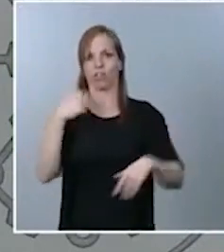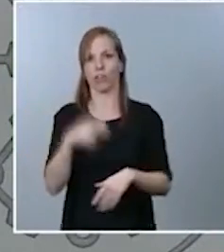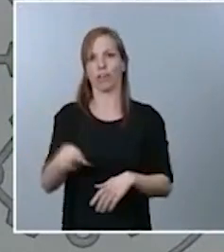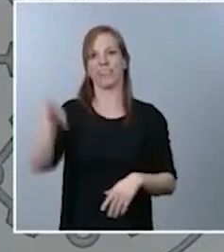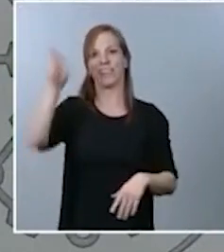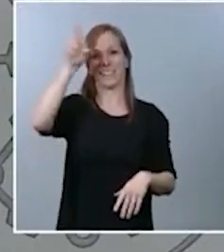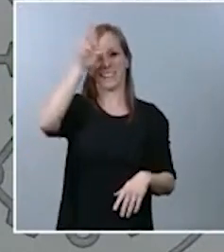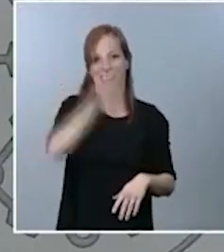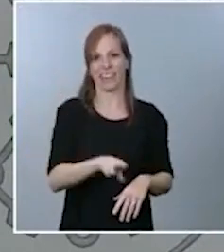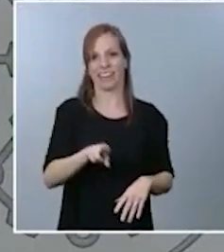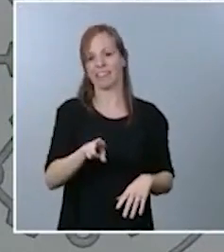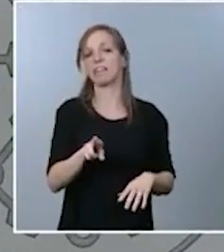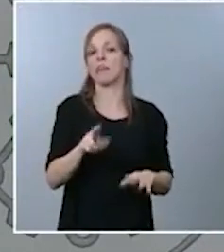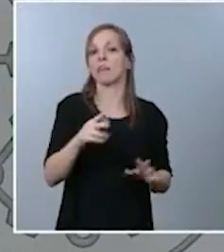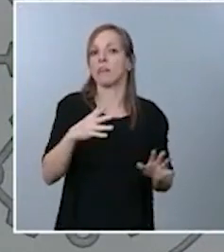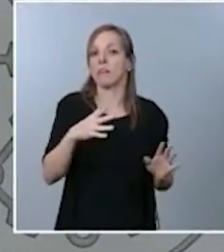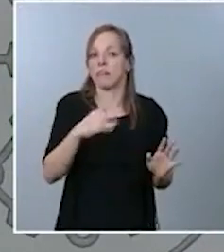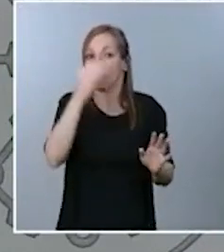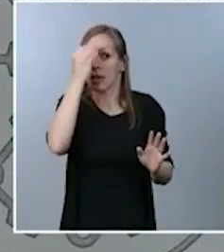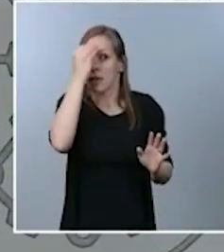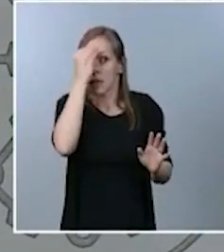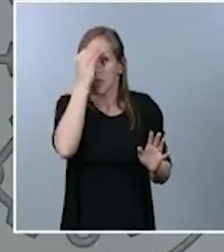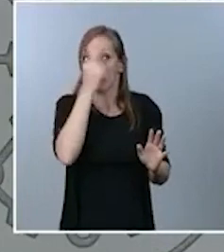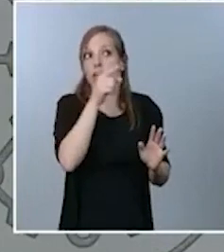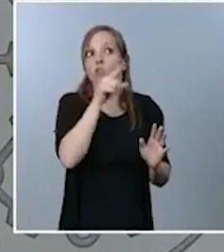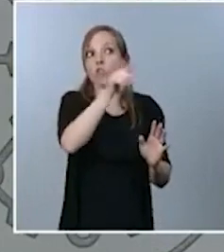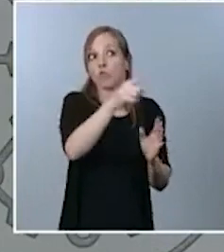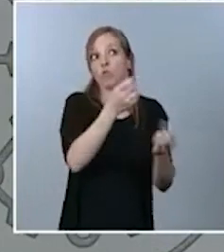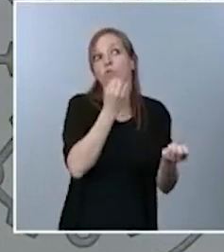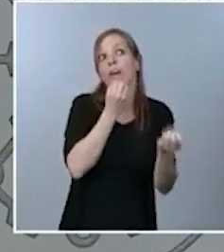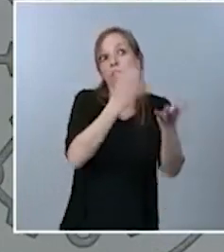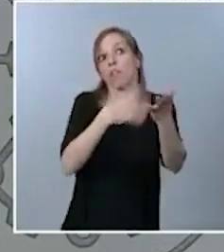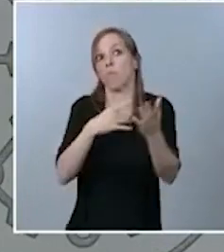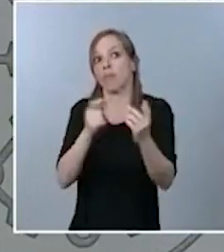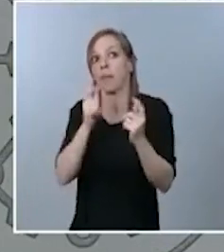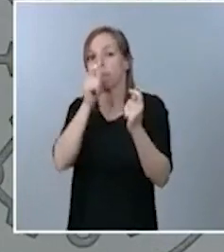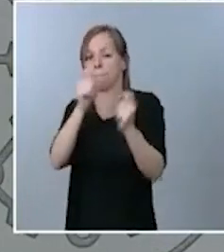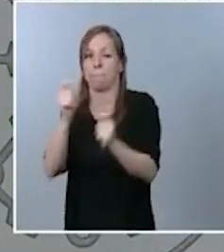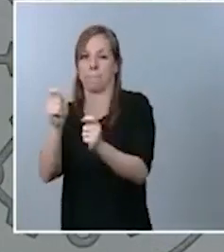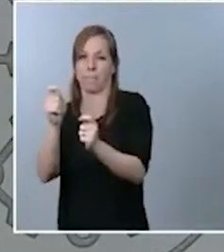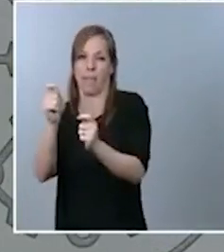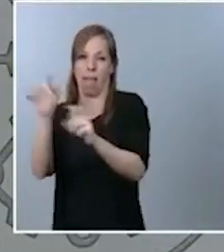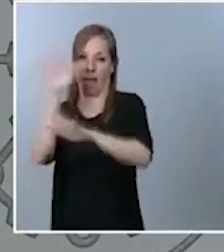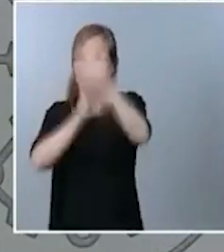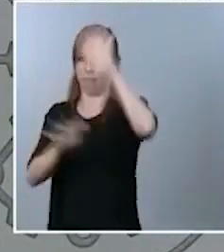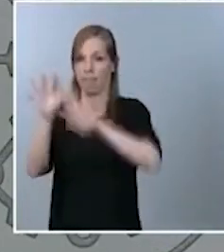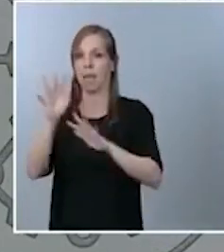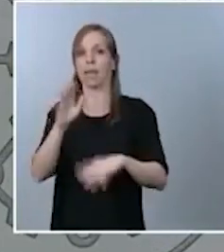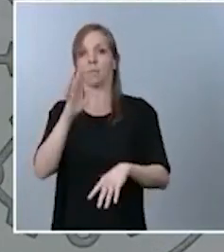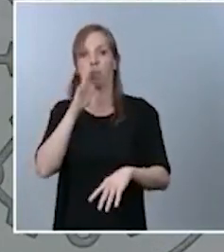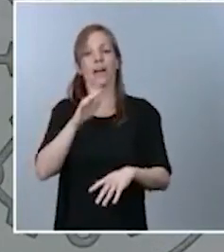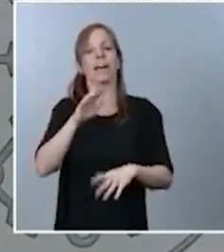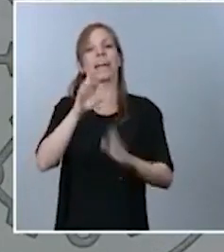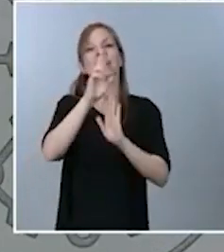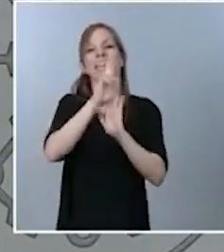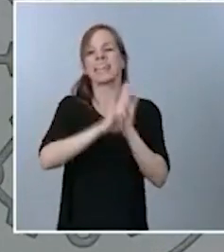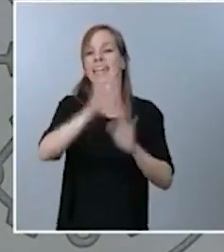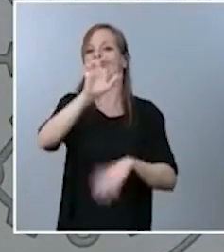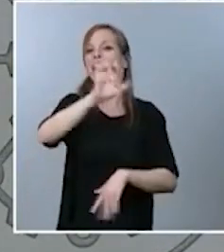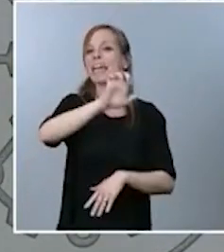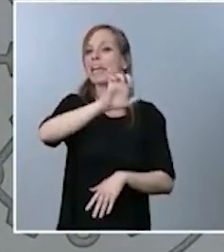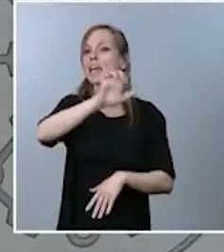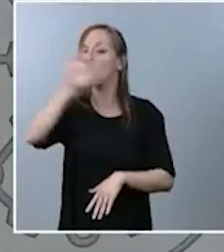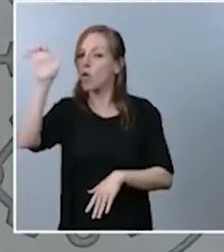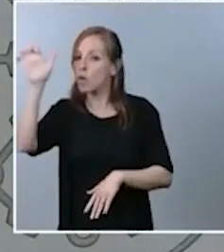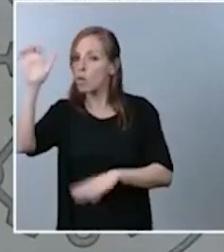afirmación tuya puede confundir a engaños, vuelvo a reiterar que el reglamento europeo impide que se